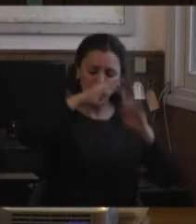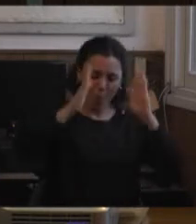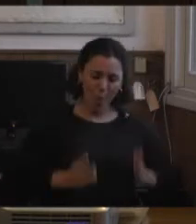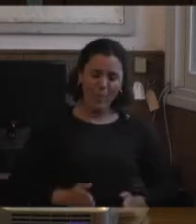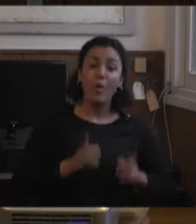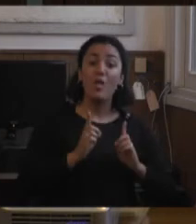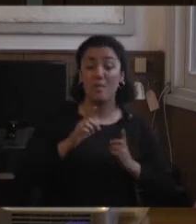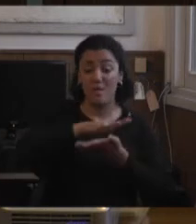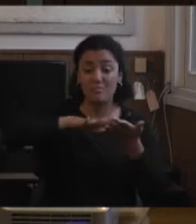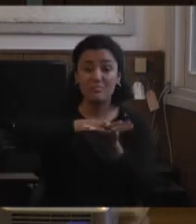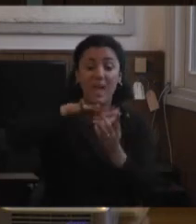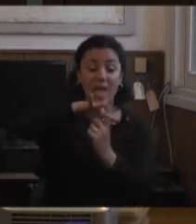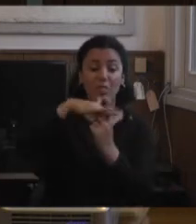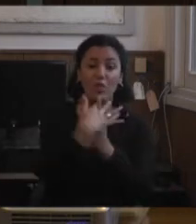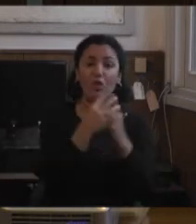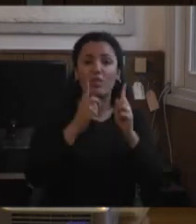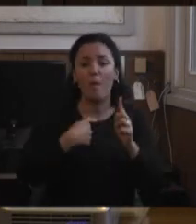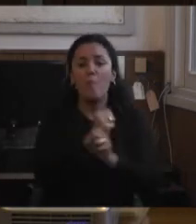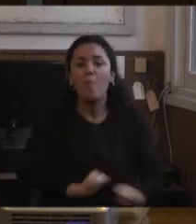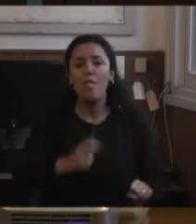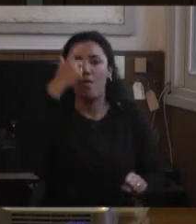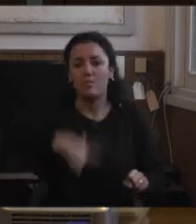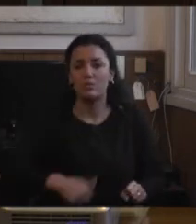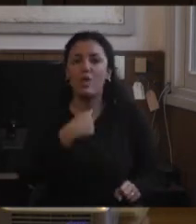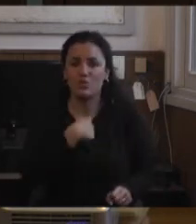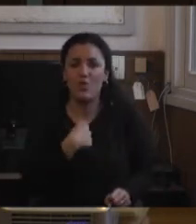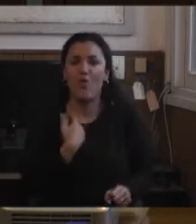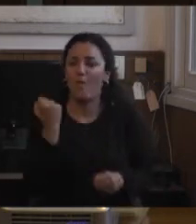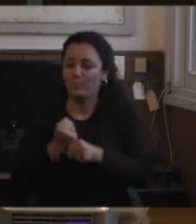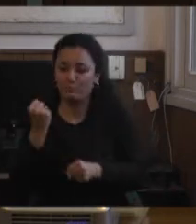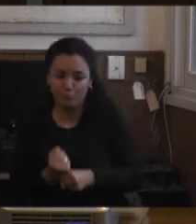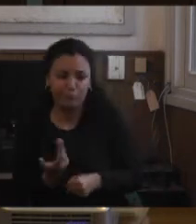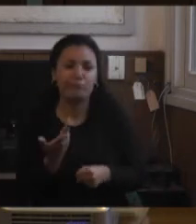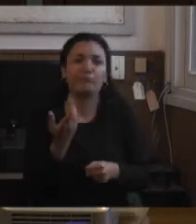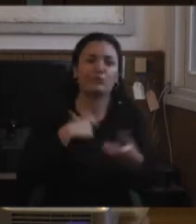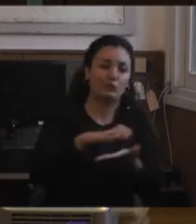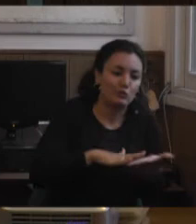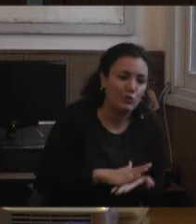vive y según sus posibilidades personales, laborales, edilicias, etc.